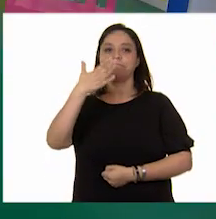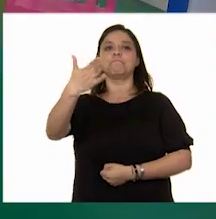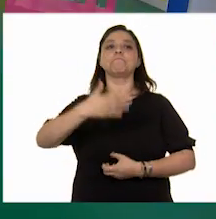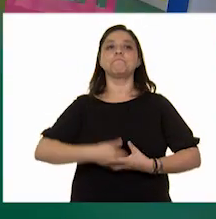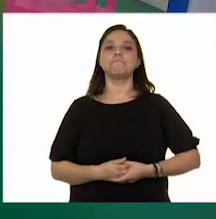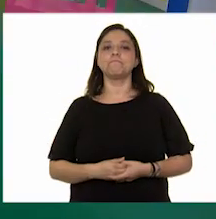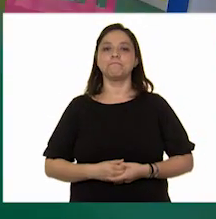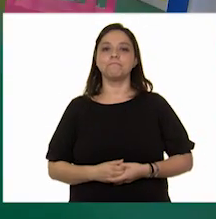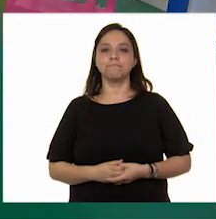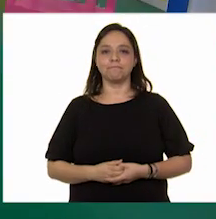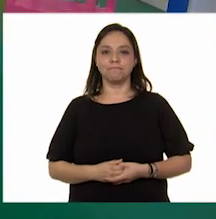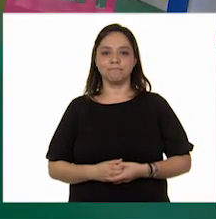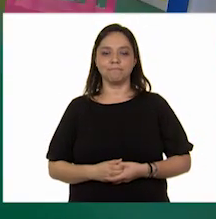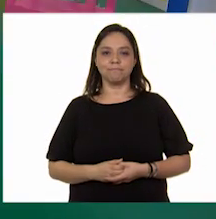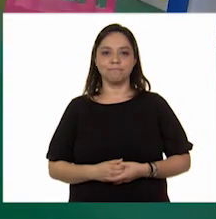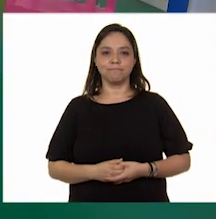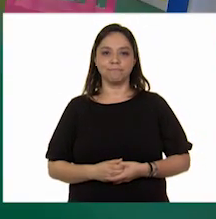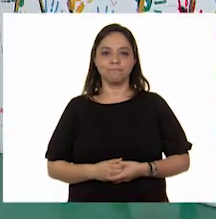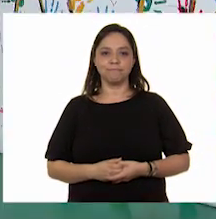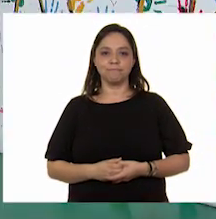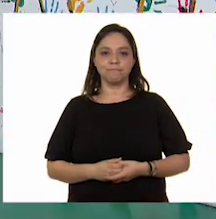Ok. Sí, ese rojo.